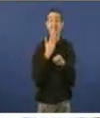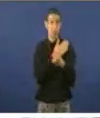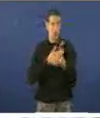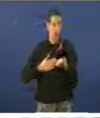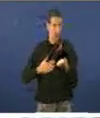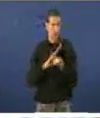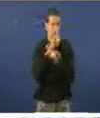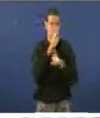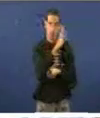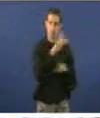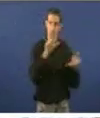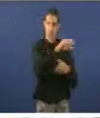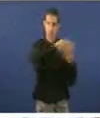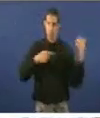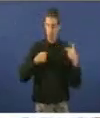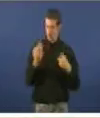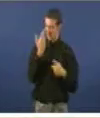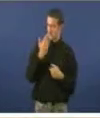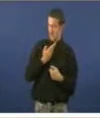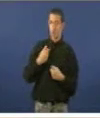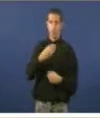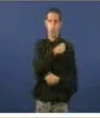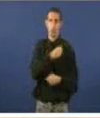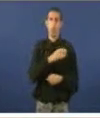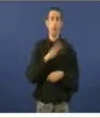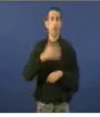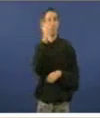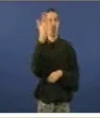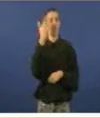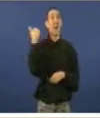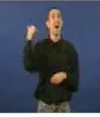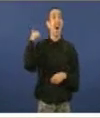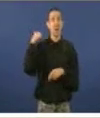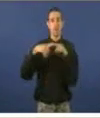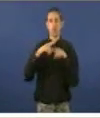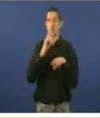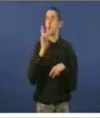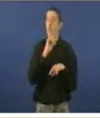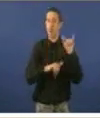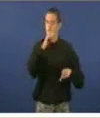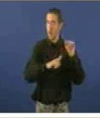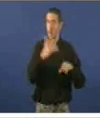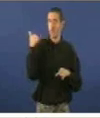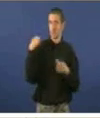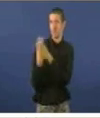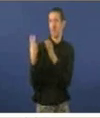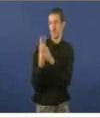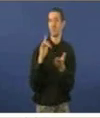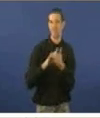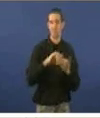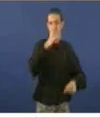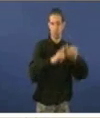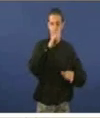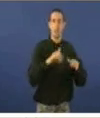control, aí deve facelos. O demais é levantar sospeitas de que antes as cousas sí que se facían manipulando, antes as cousas sí que se facían con